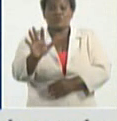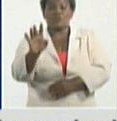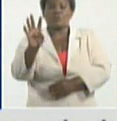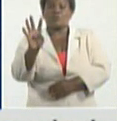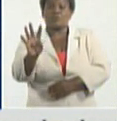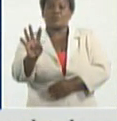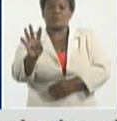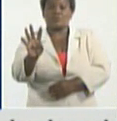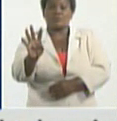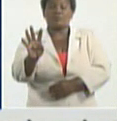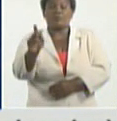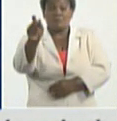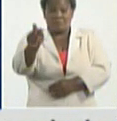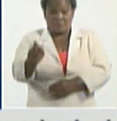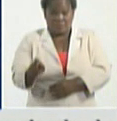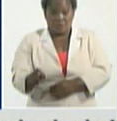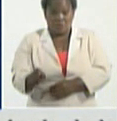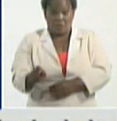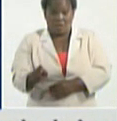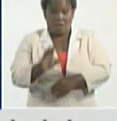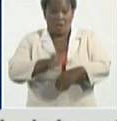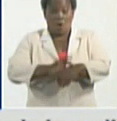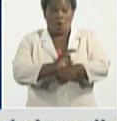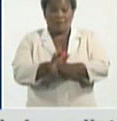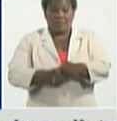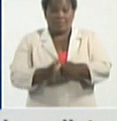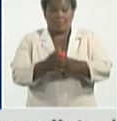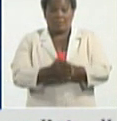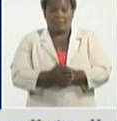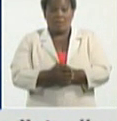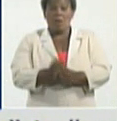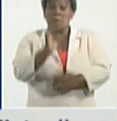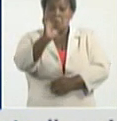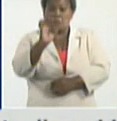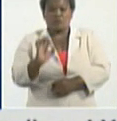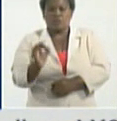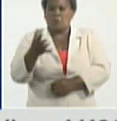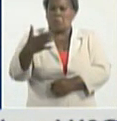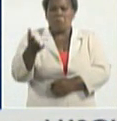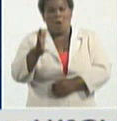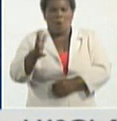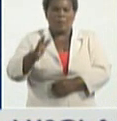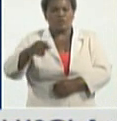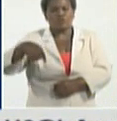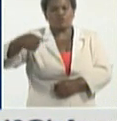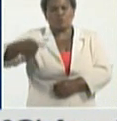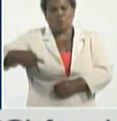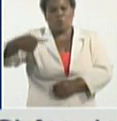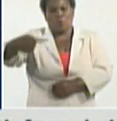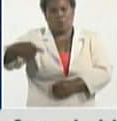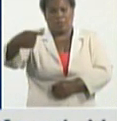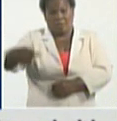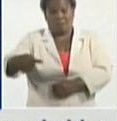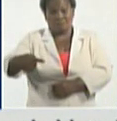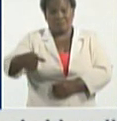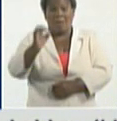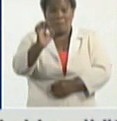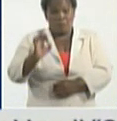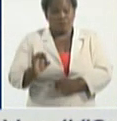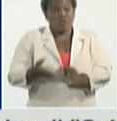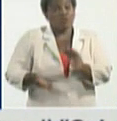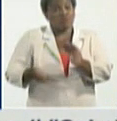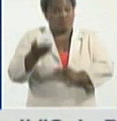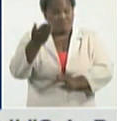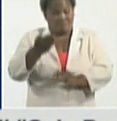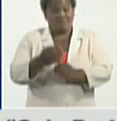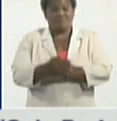pacientes como promedio diariamente en promedio muy elevado y todavía